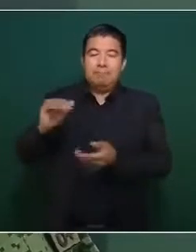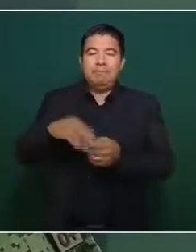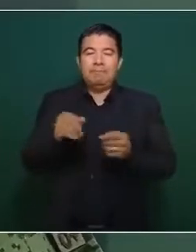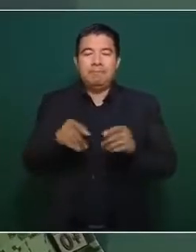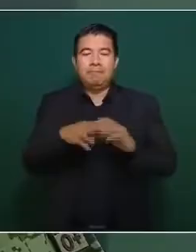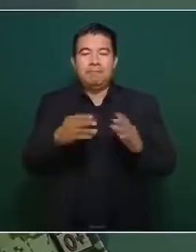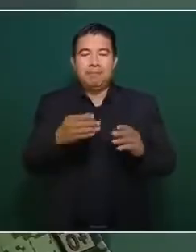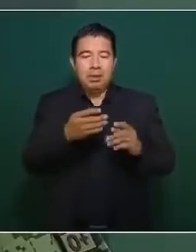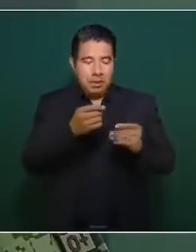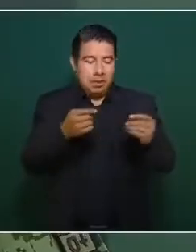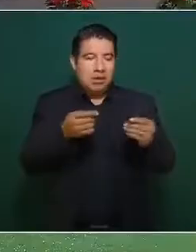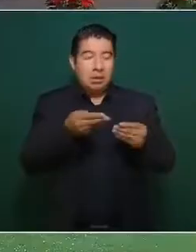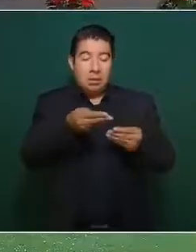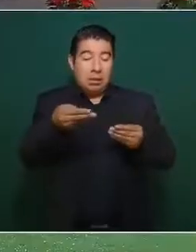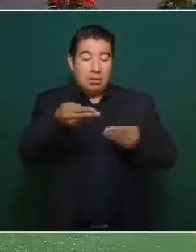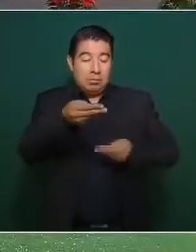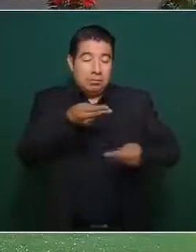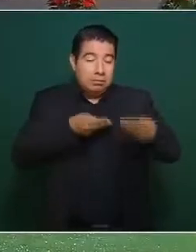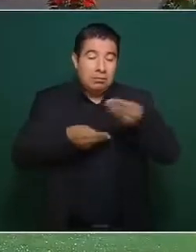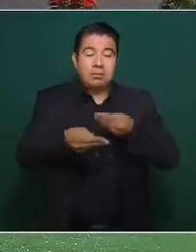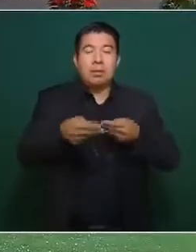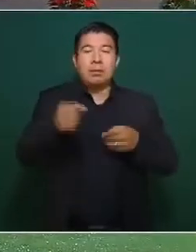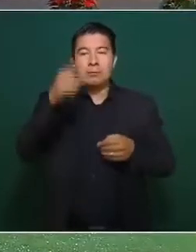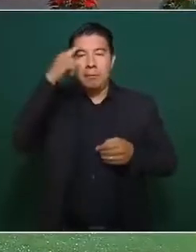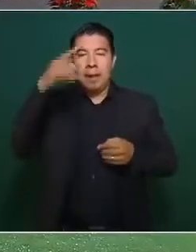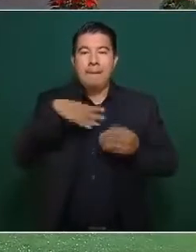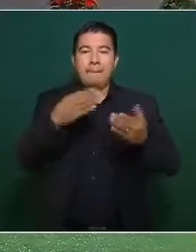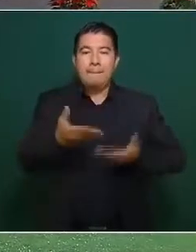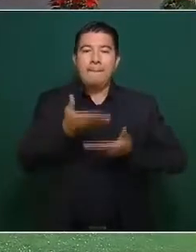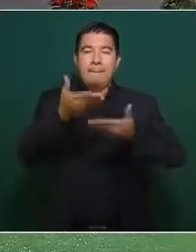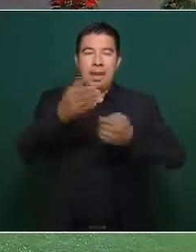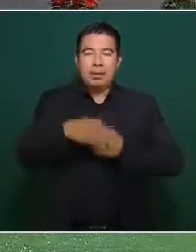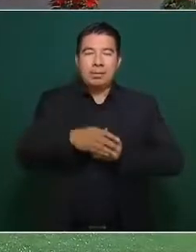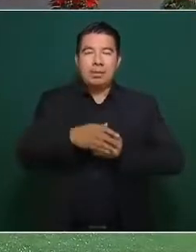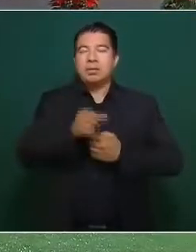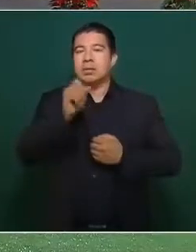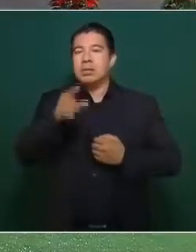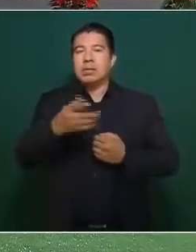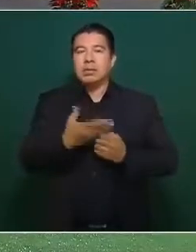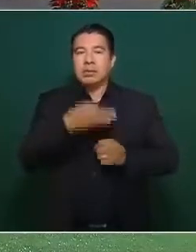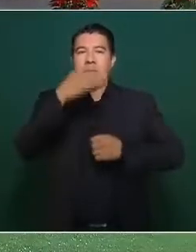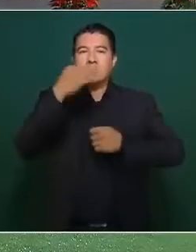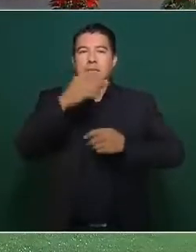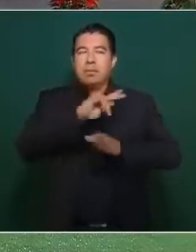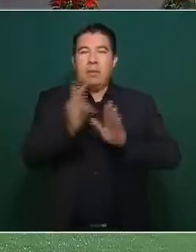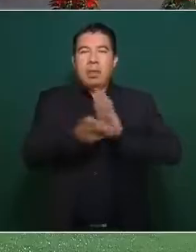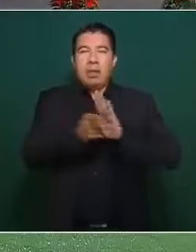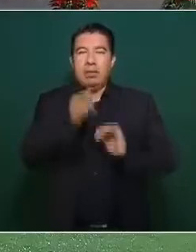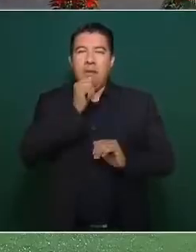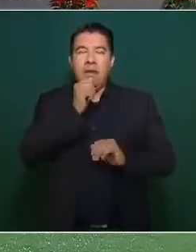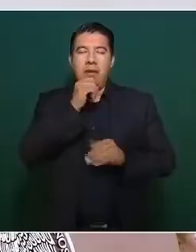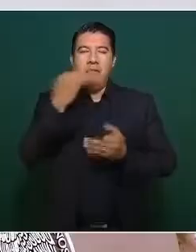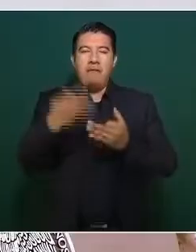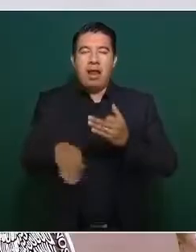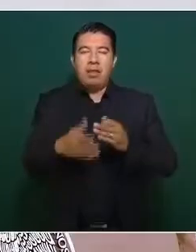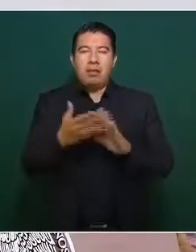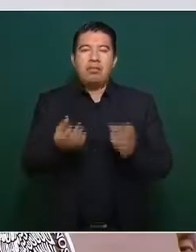hecho el canje de vales. Ahorita, hasta la fecha, nos quedan pendientes 10